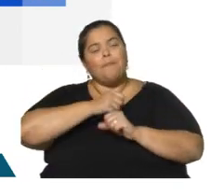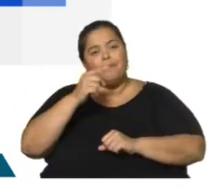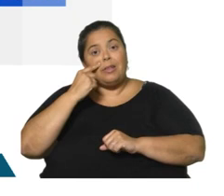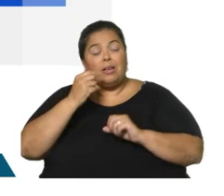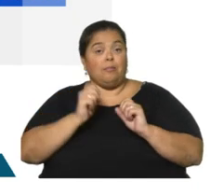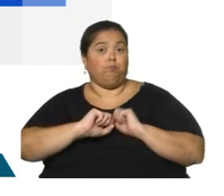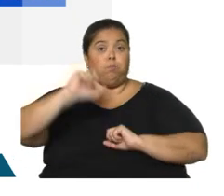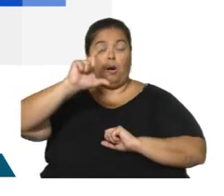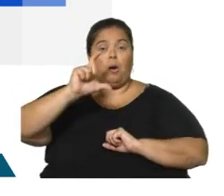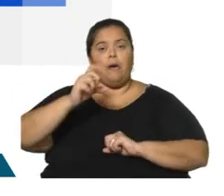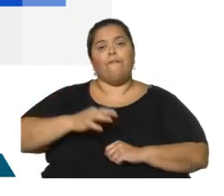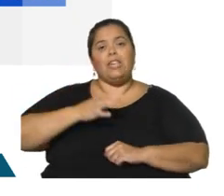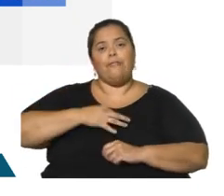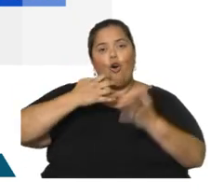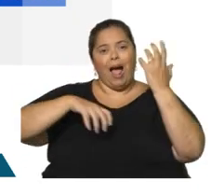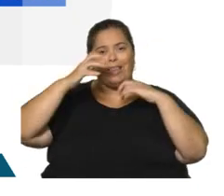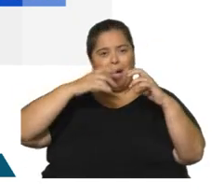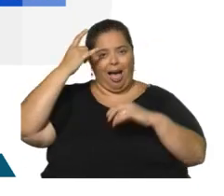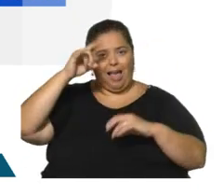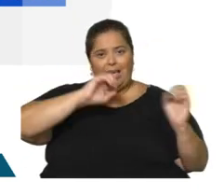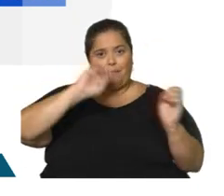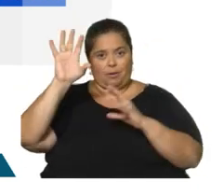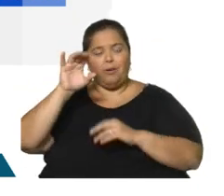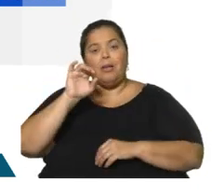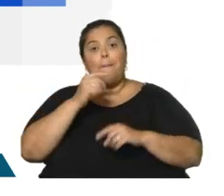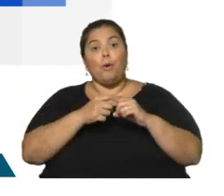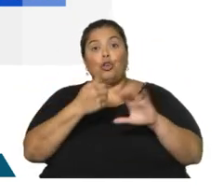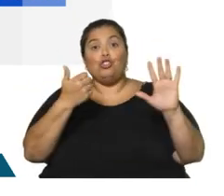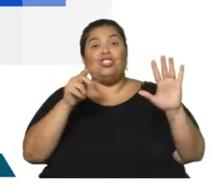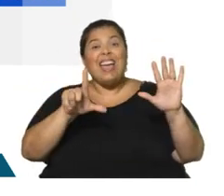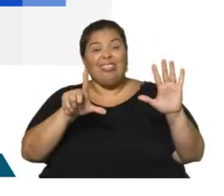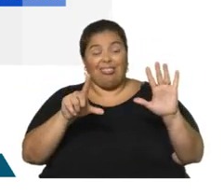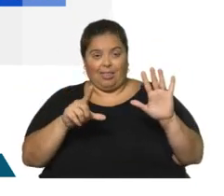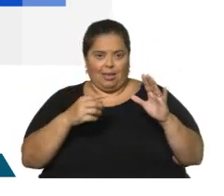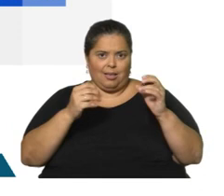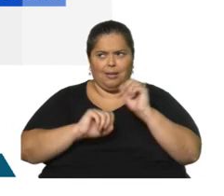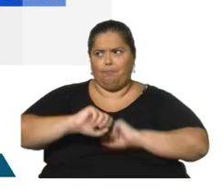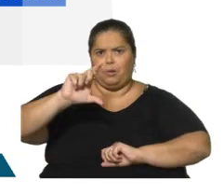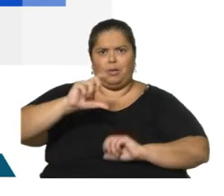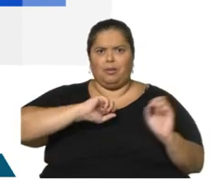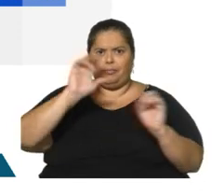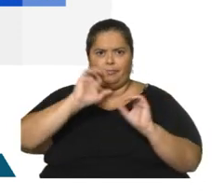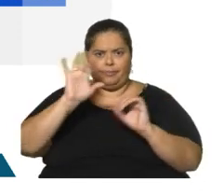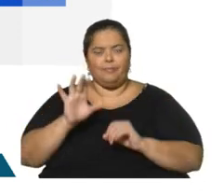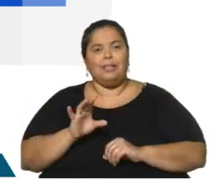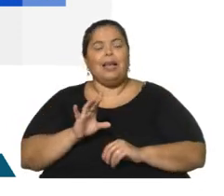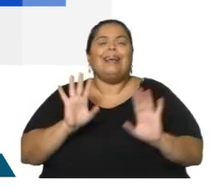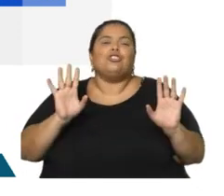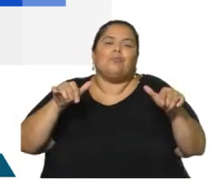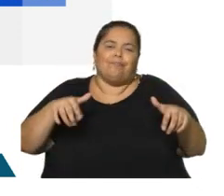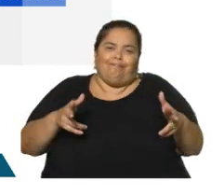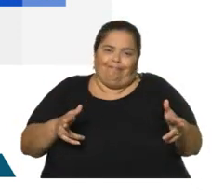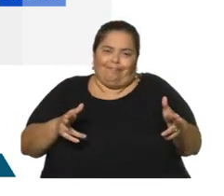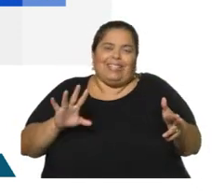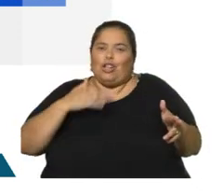de animales vivos, se multiplicó por siete en este primer trimestre. Esas son cuestiones estacionales también, después hay que verlo en el año. Se